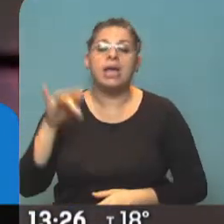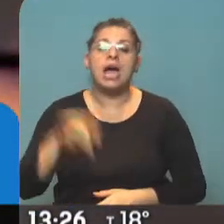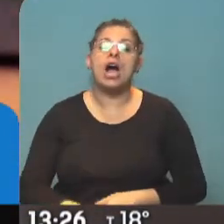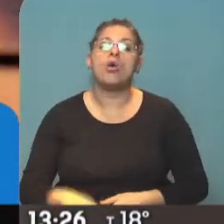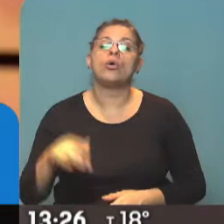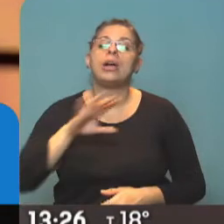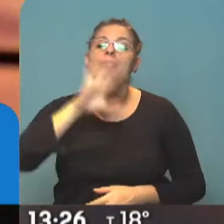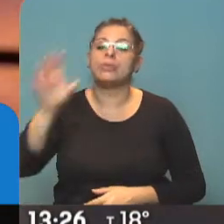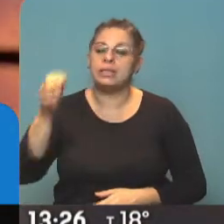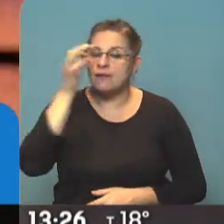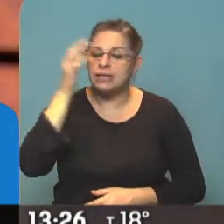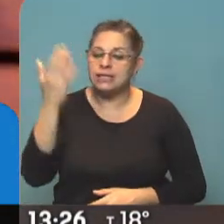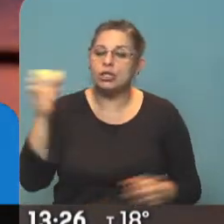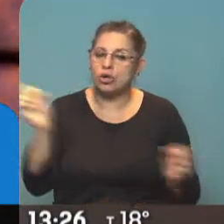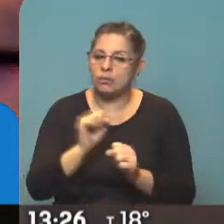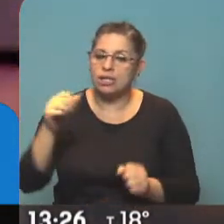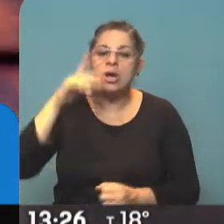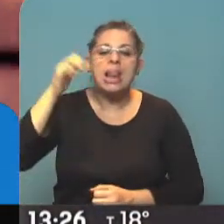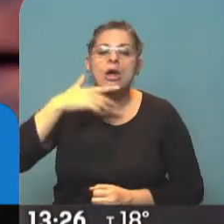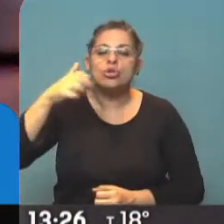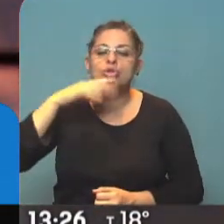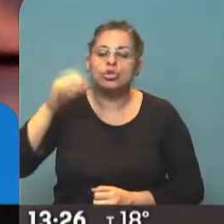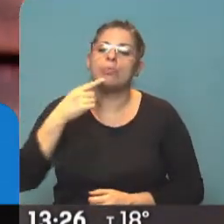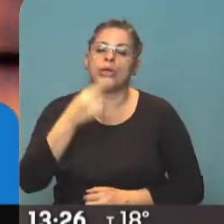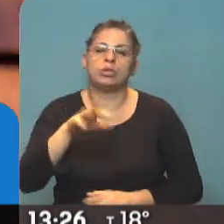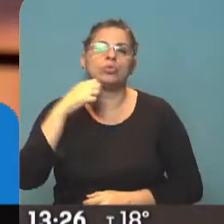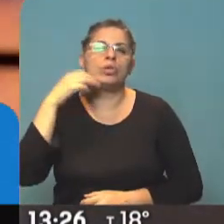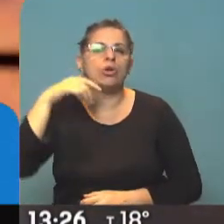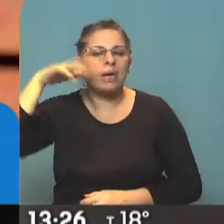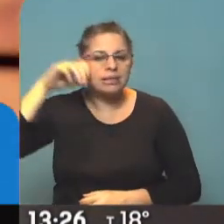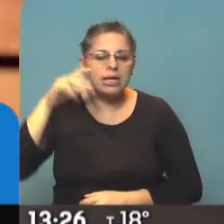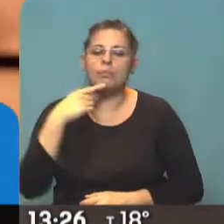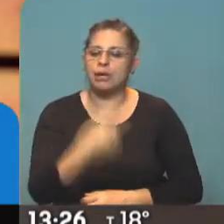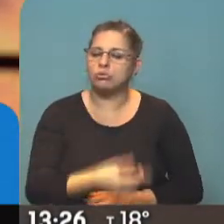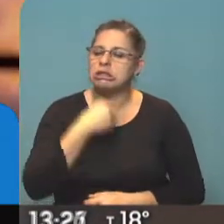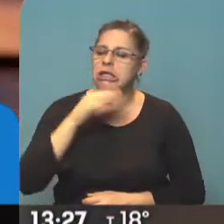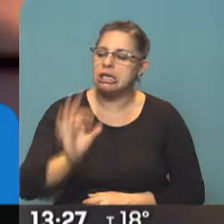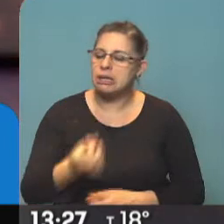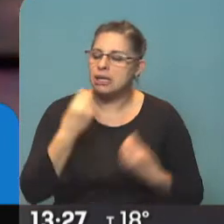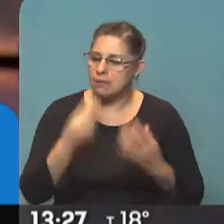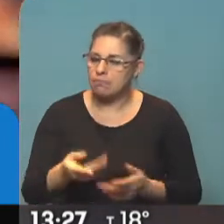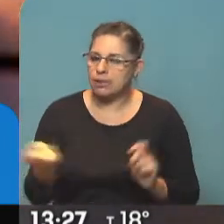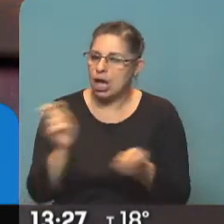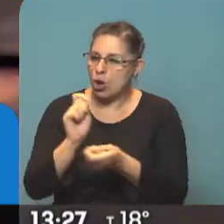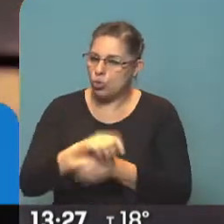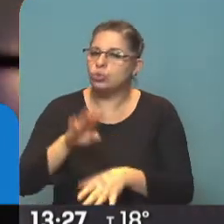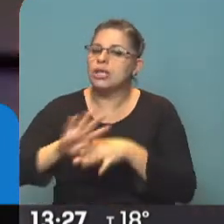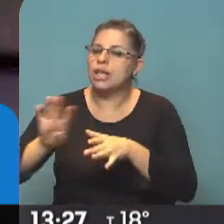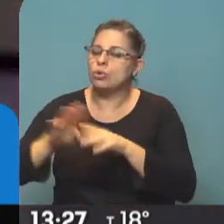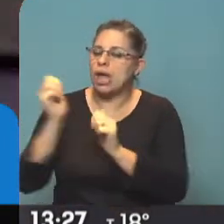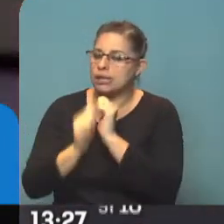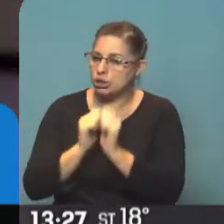de Buenos Aires. Es la pregunta de Juan Alonso. En realidad su hijo, Marcelo, es el que quiere saber qué pasa con el reajuste de reparación